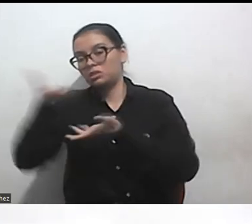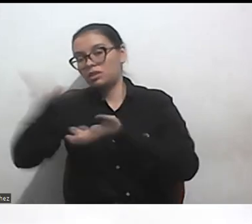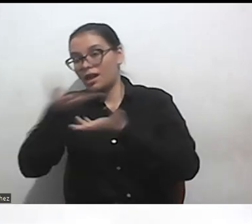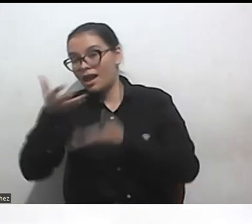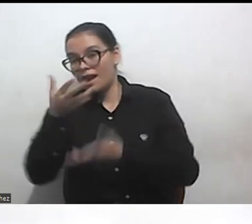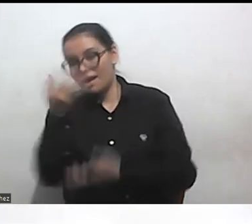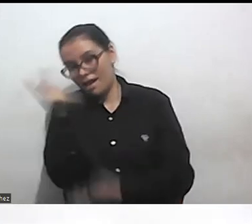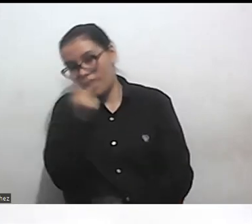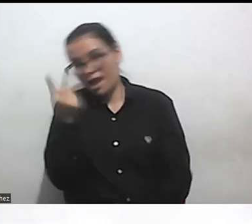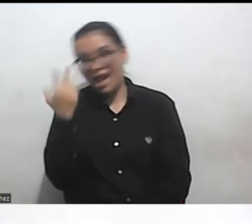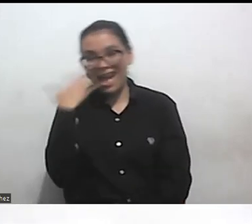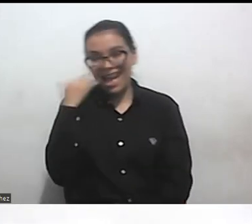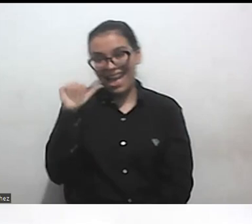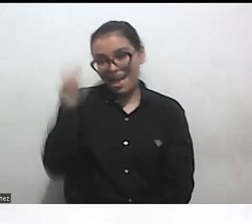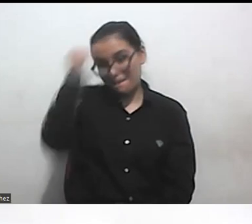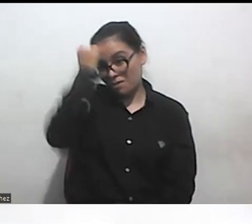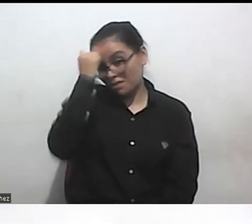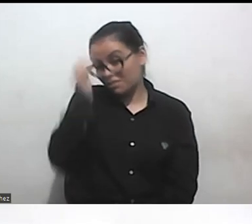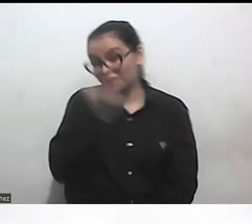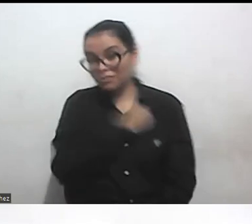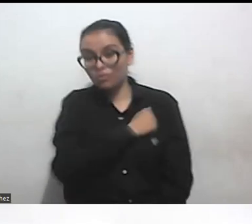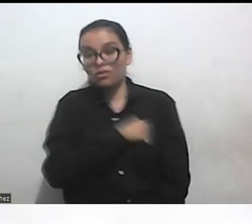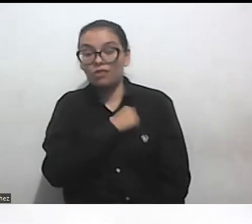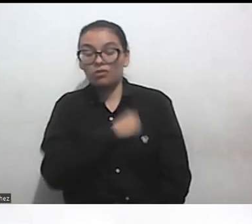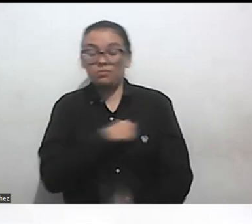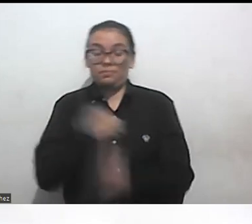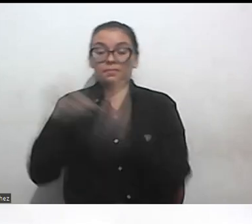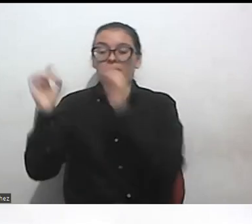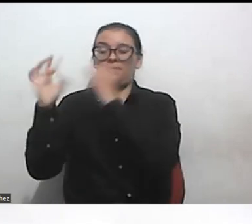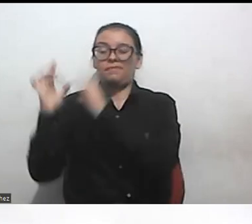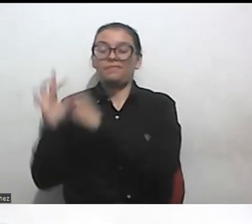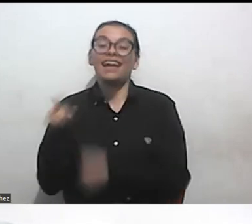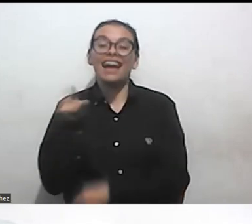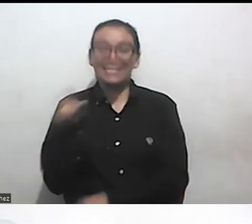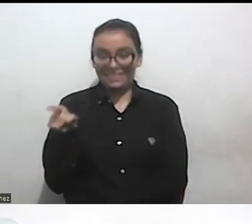entonces para que por favor vayan alistándolas por el chat